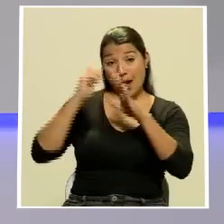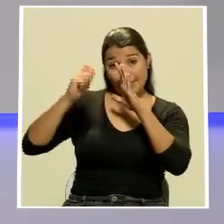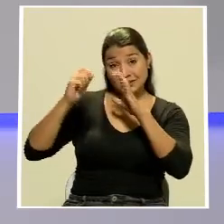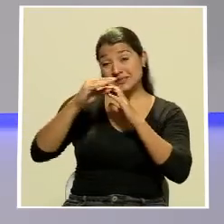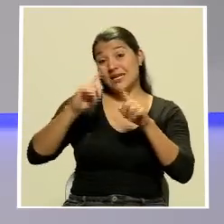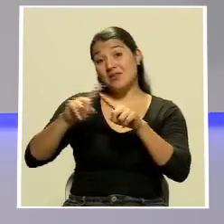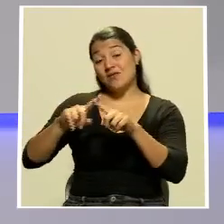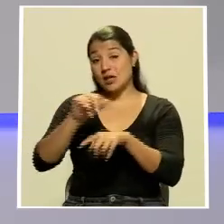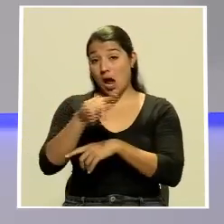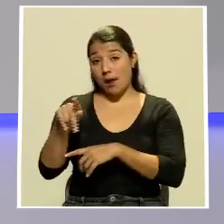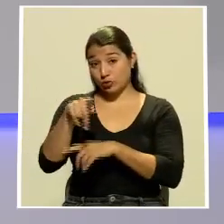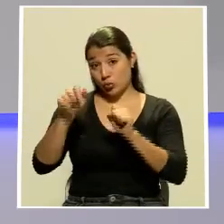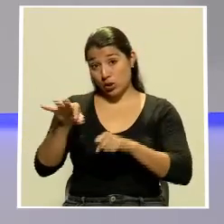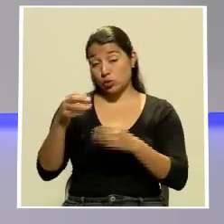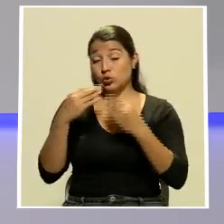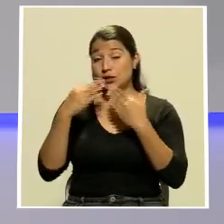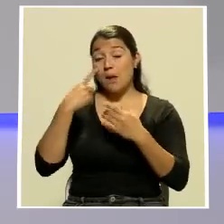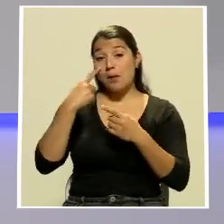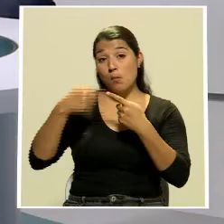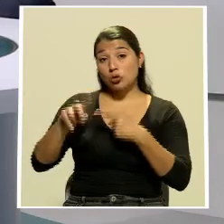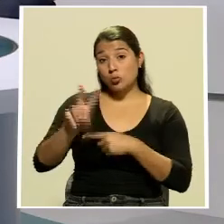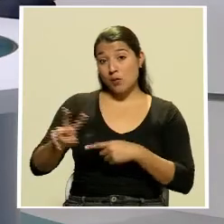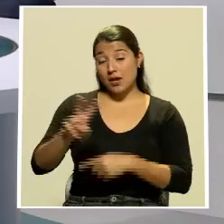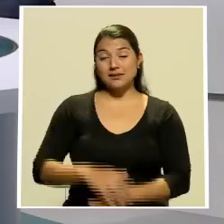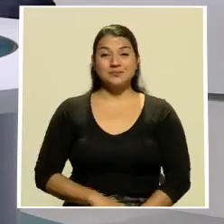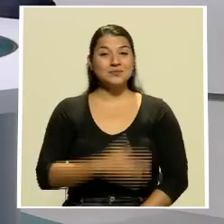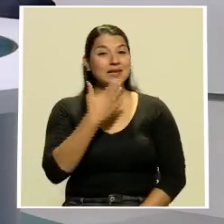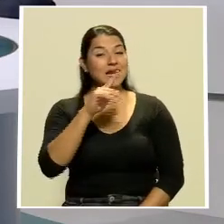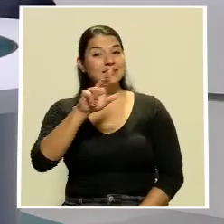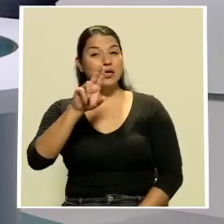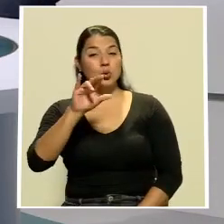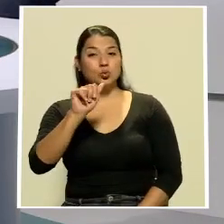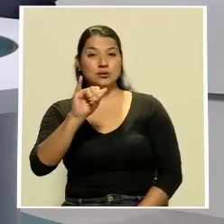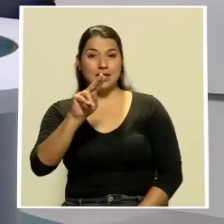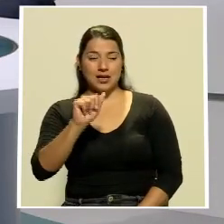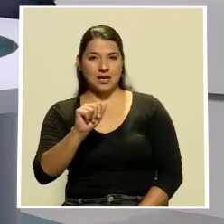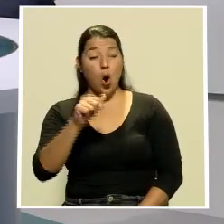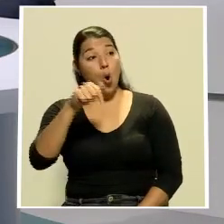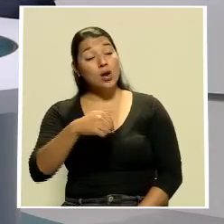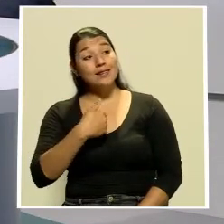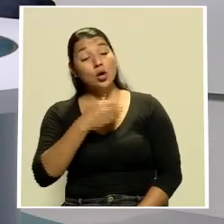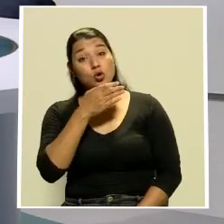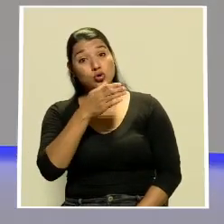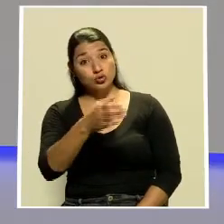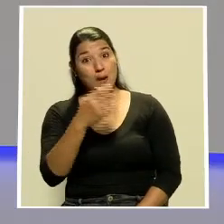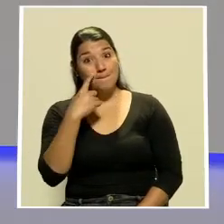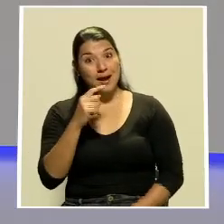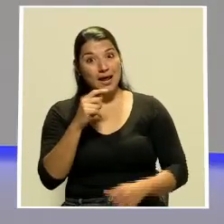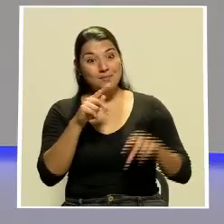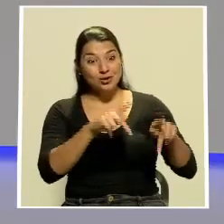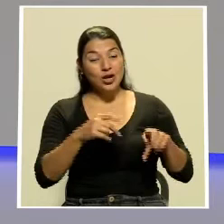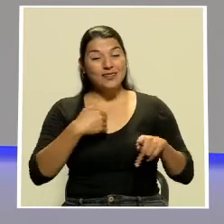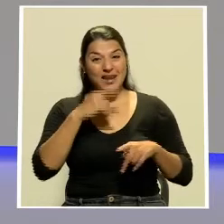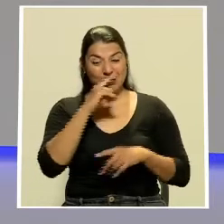plataformas propuestas muchas gracias y hasta el próximo viernes gracias Luciana y bueno hoy le tengo una recomendación para los que tenemos niños